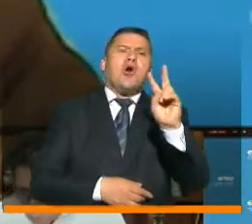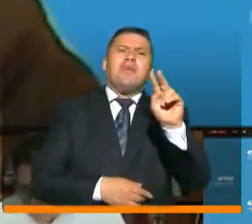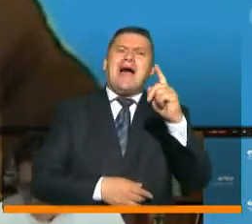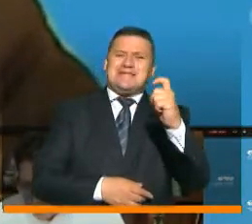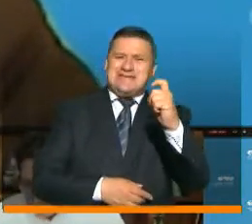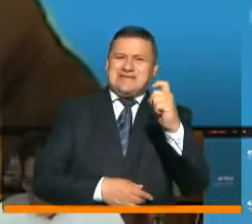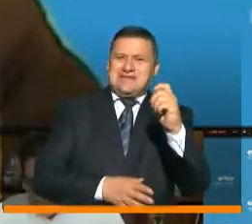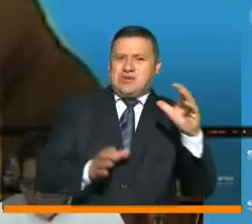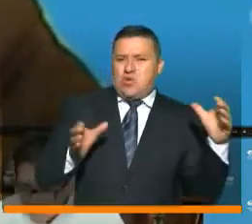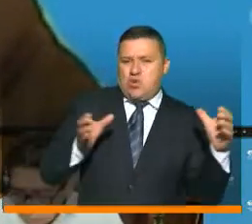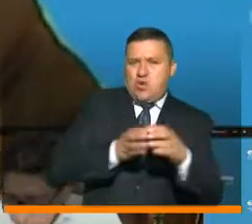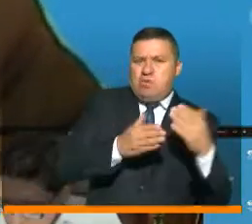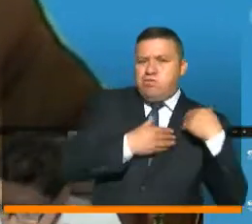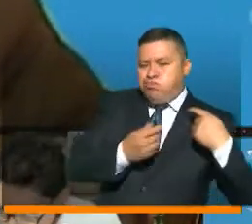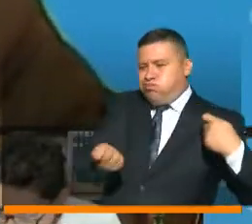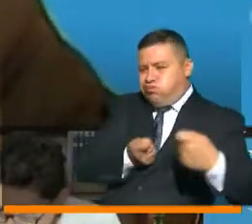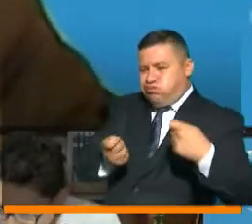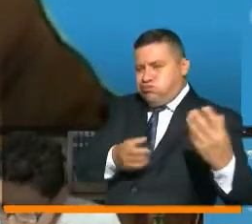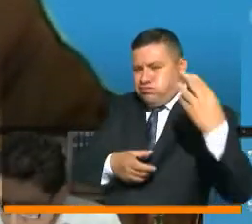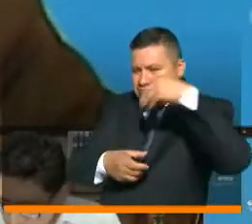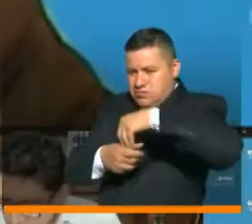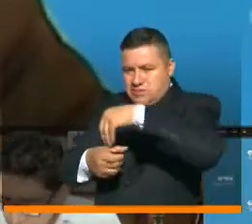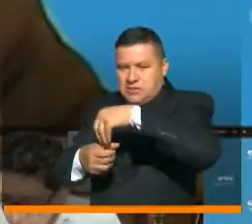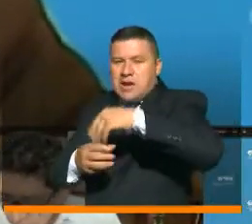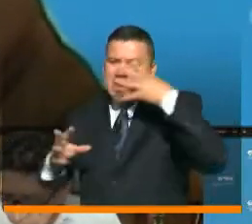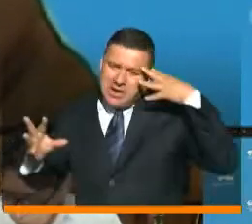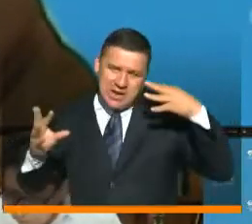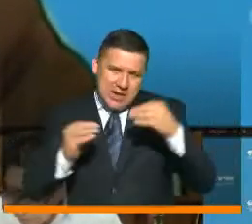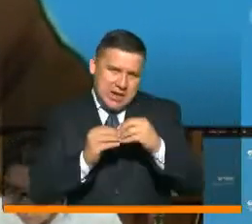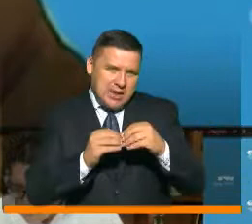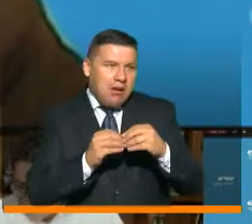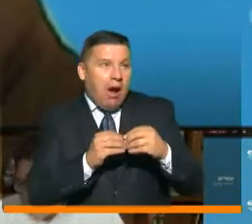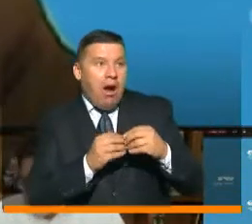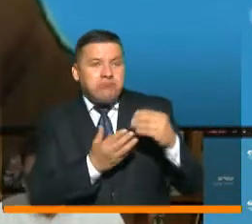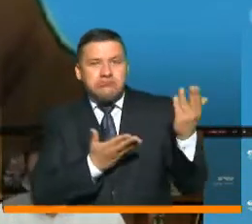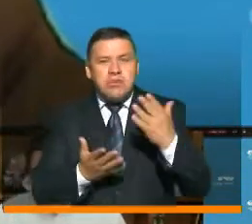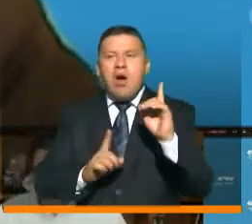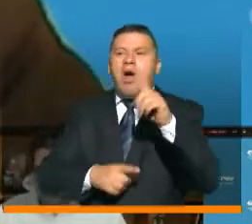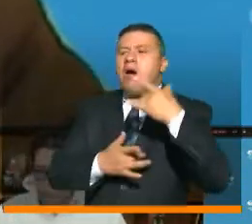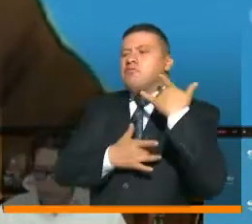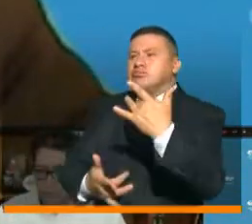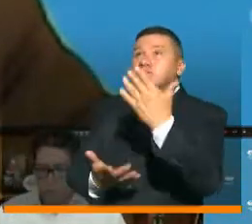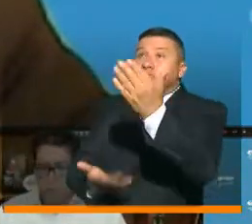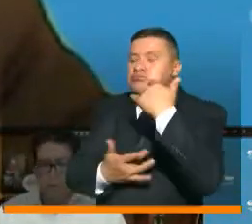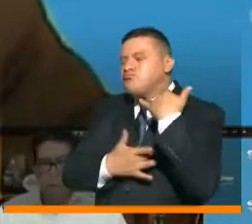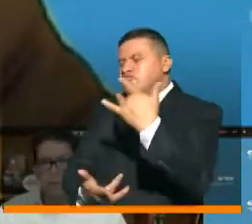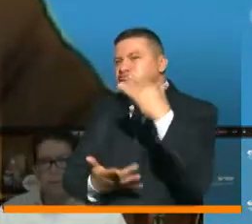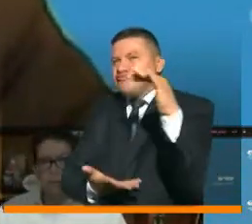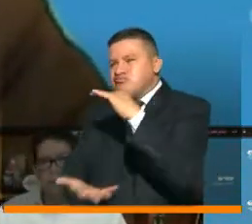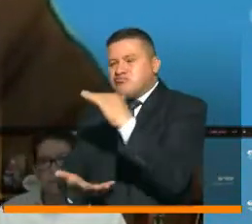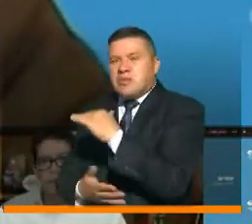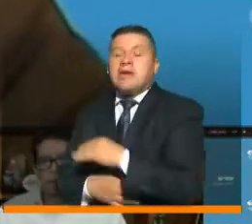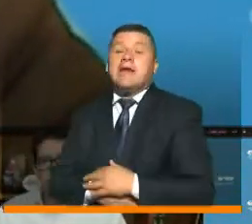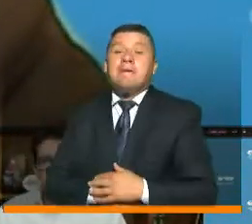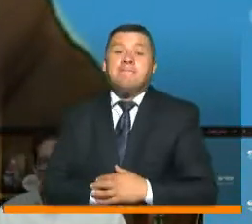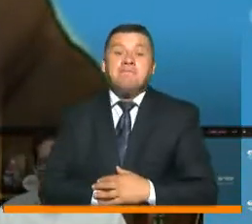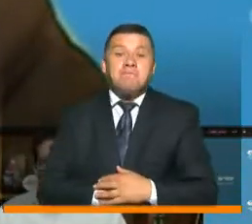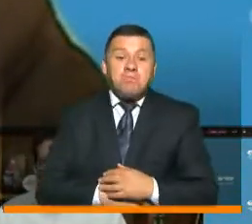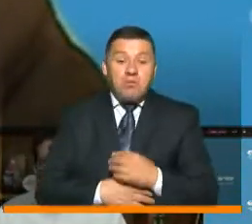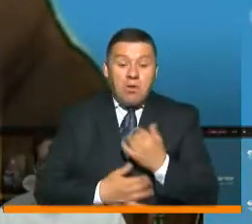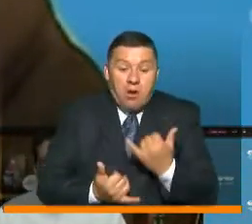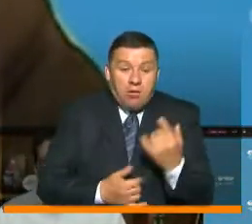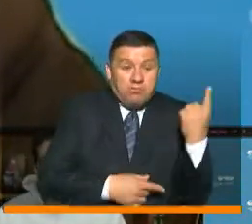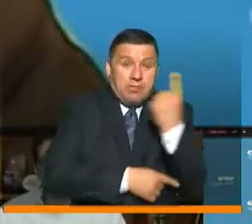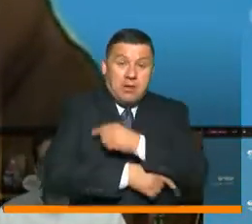y otros países han sido a través de los acuerdos bilaterales o donaciones que han recibido. Hasta el día de